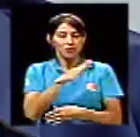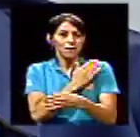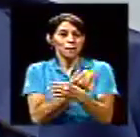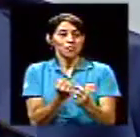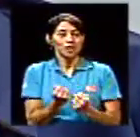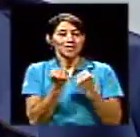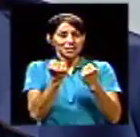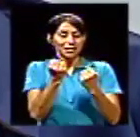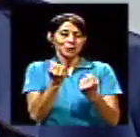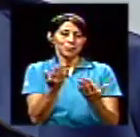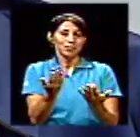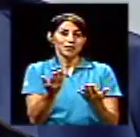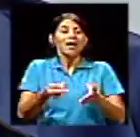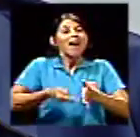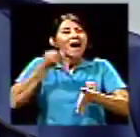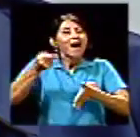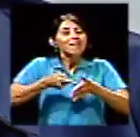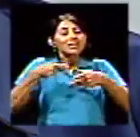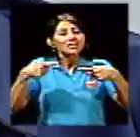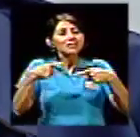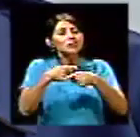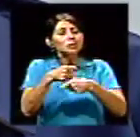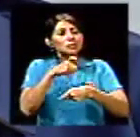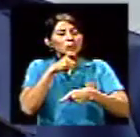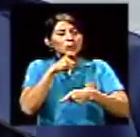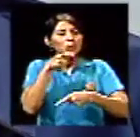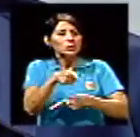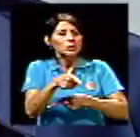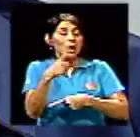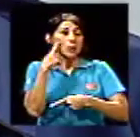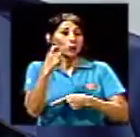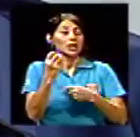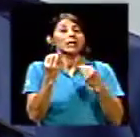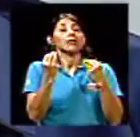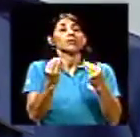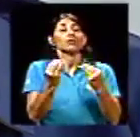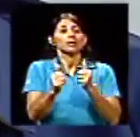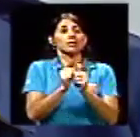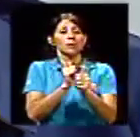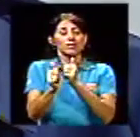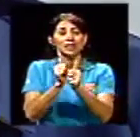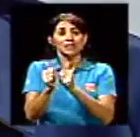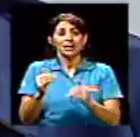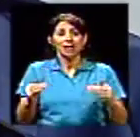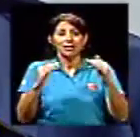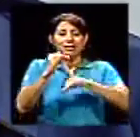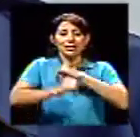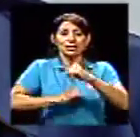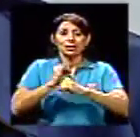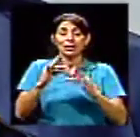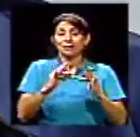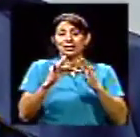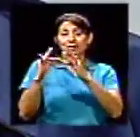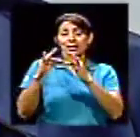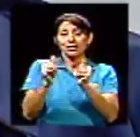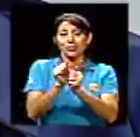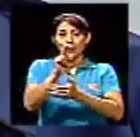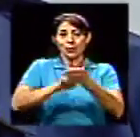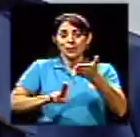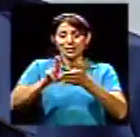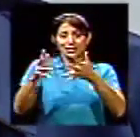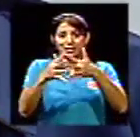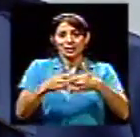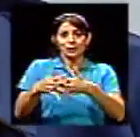complica eso por el... hay mucha competencia a nivel internacional, sobre todo con las universidades de Estados Unidos, pero ahí tenemos dos